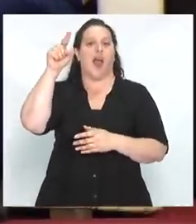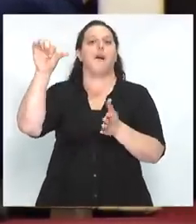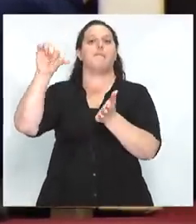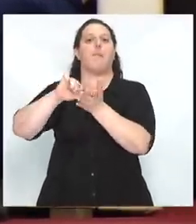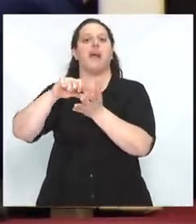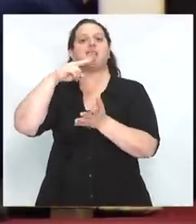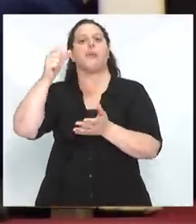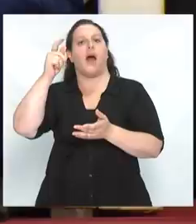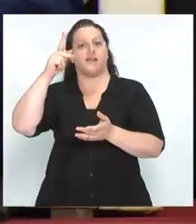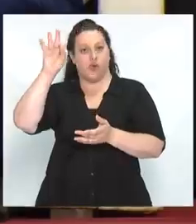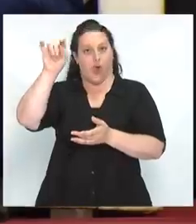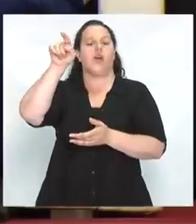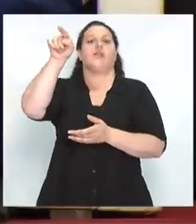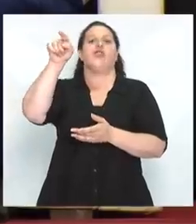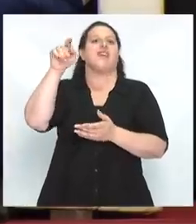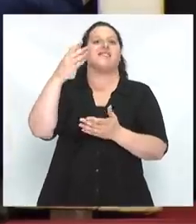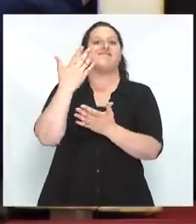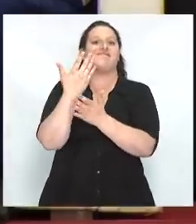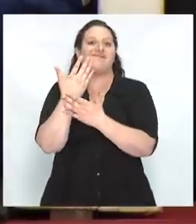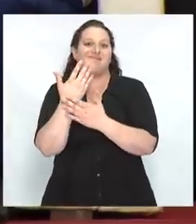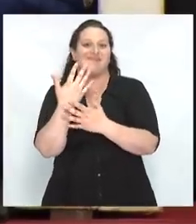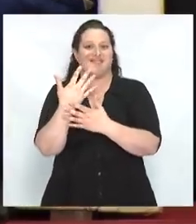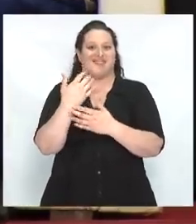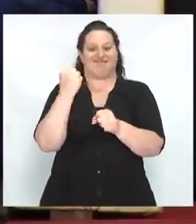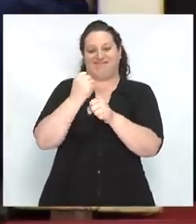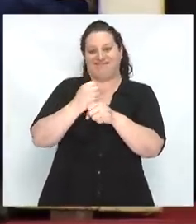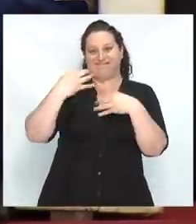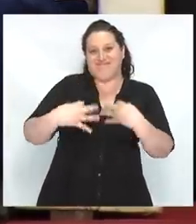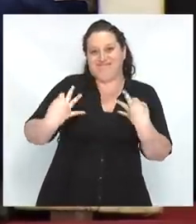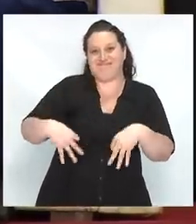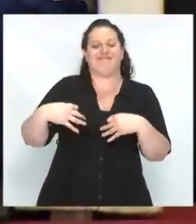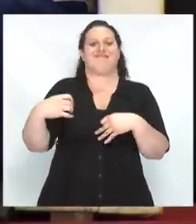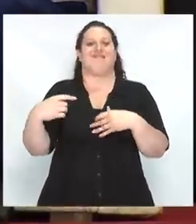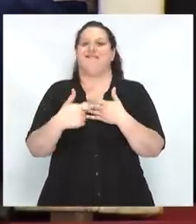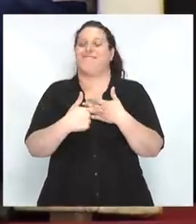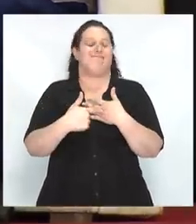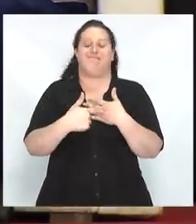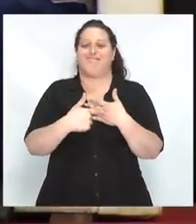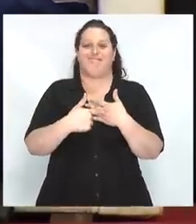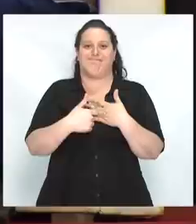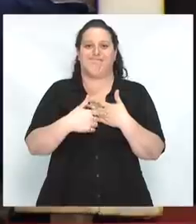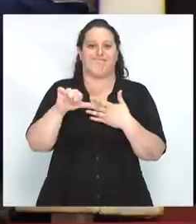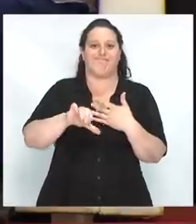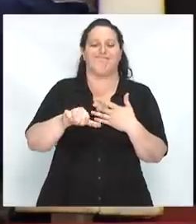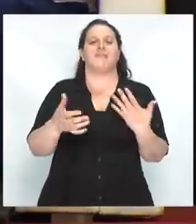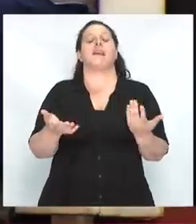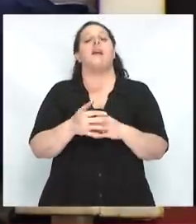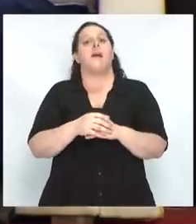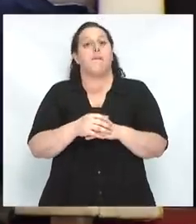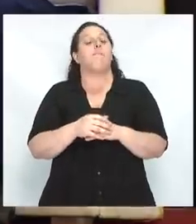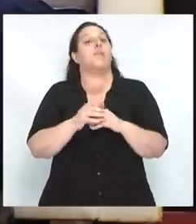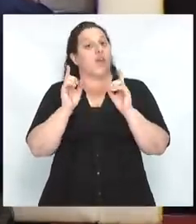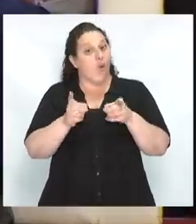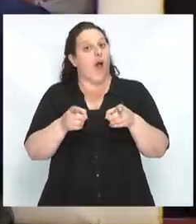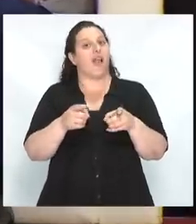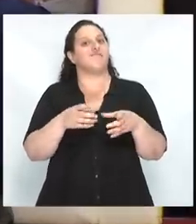diestra, que no es tan hábil como la derecha. Sin embargo, la izquierda siempre